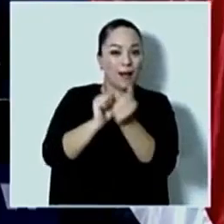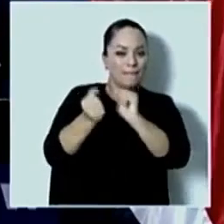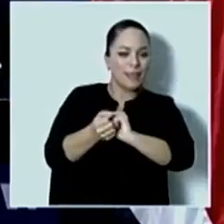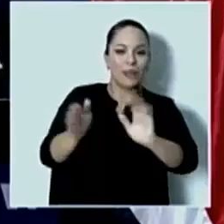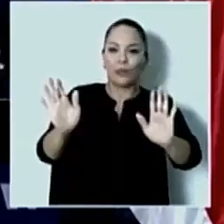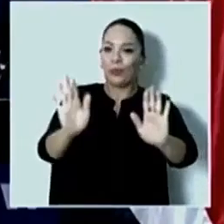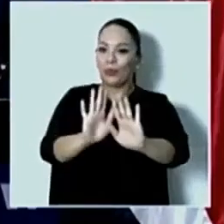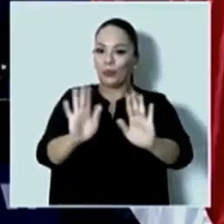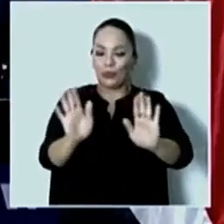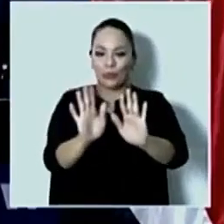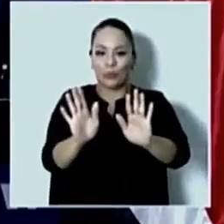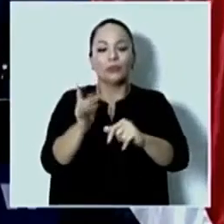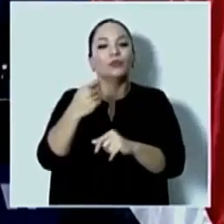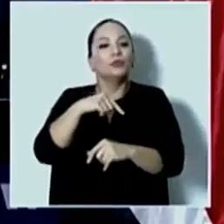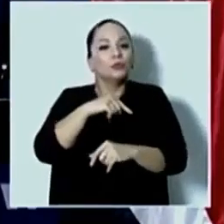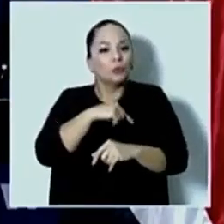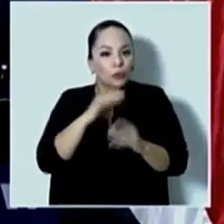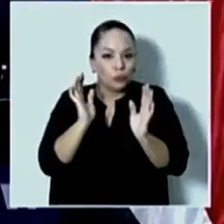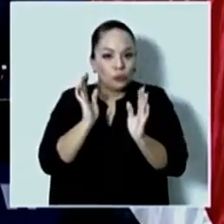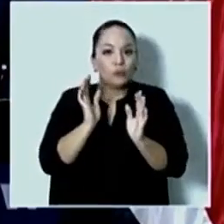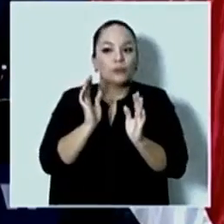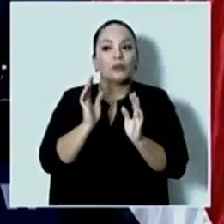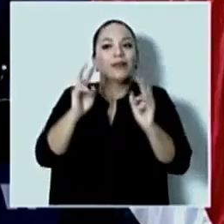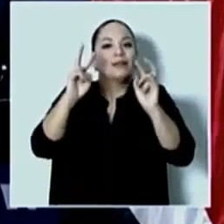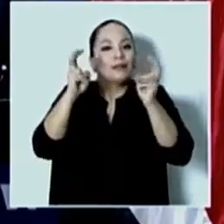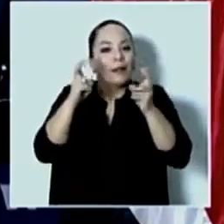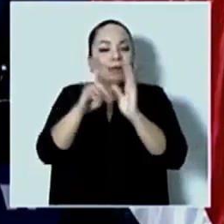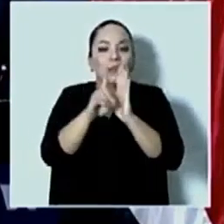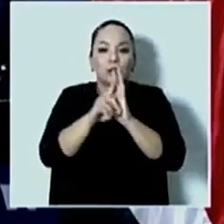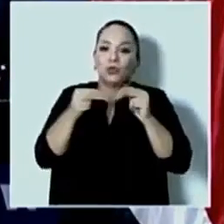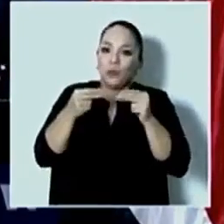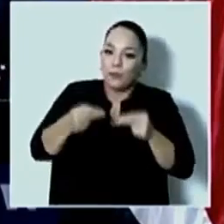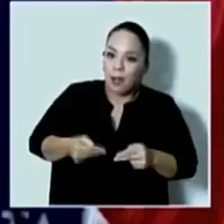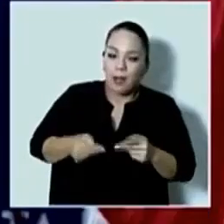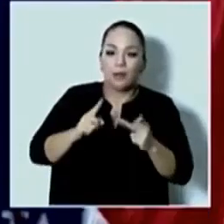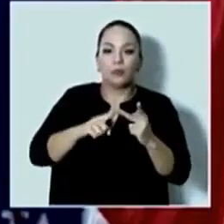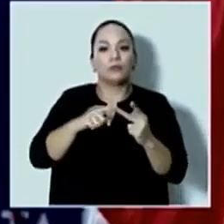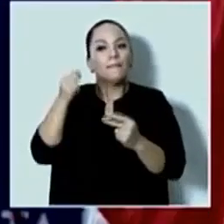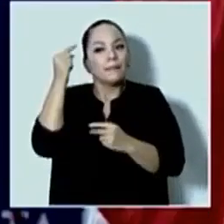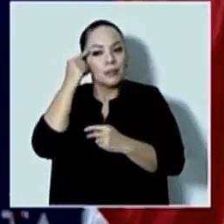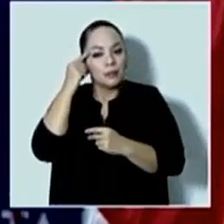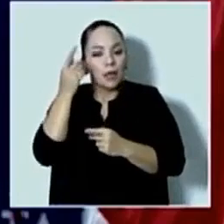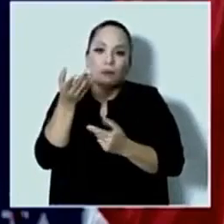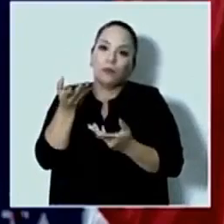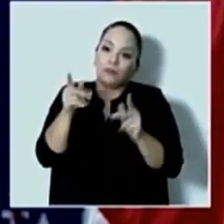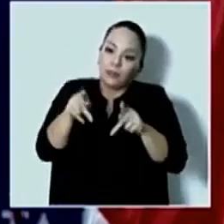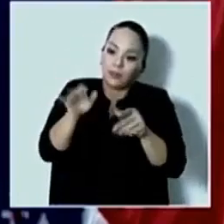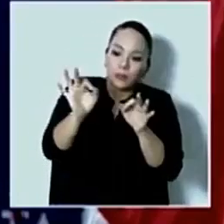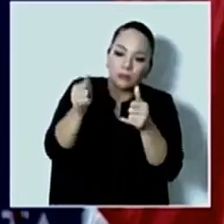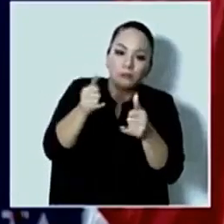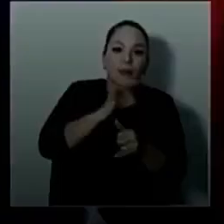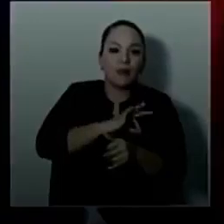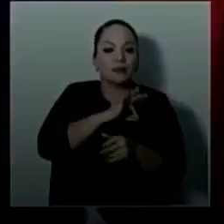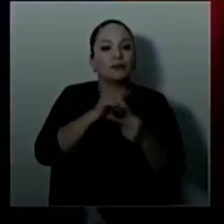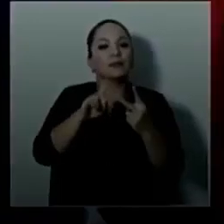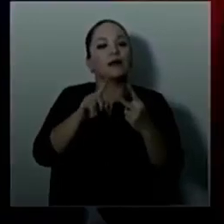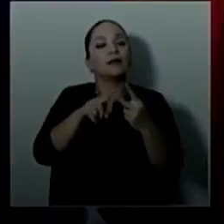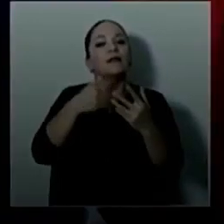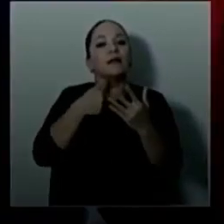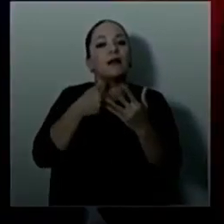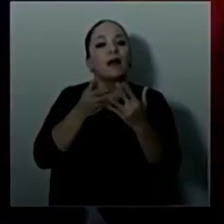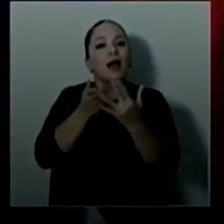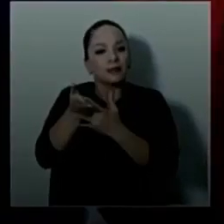por temas de derechos humanos, de bienestar de las personas, de poder tener acceso a